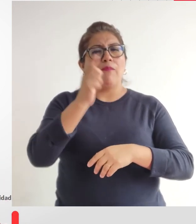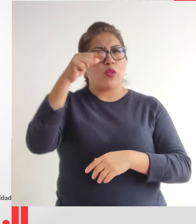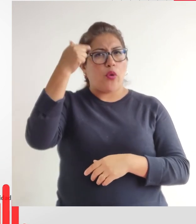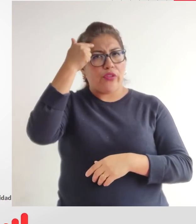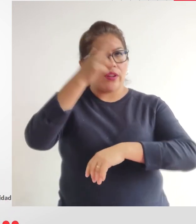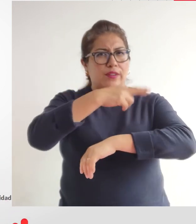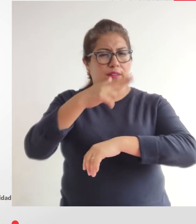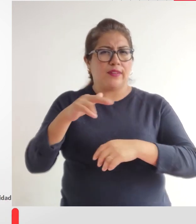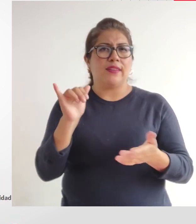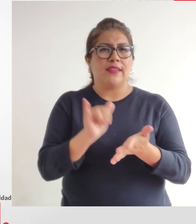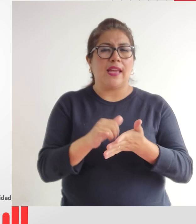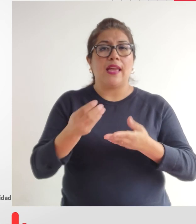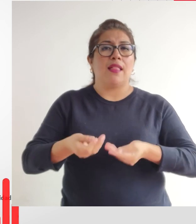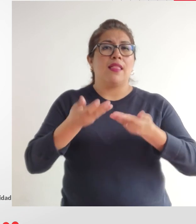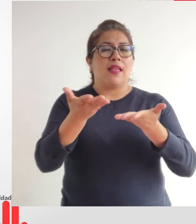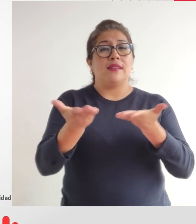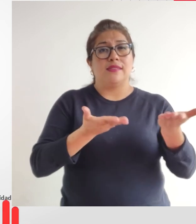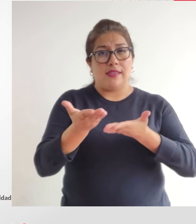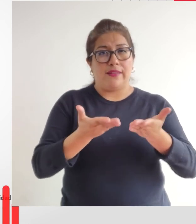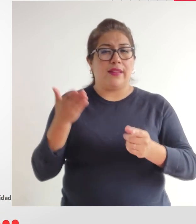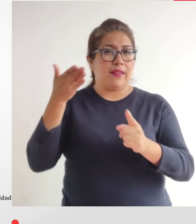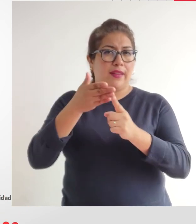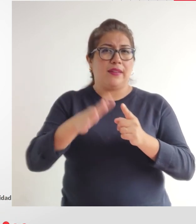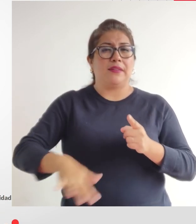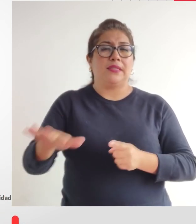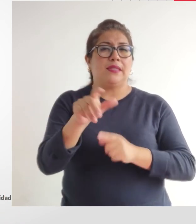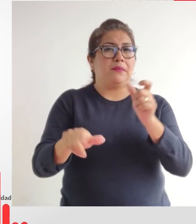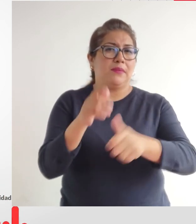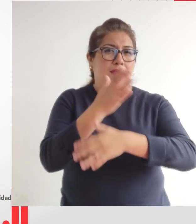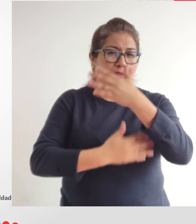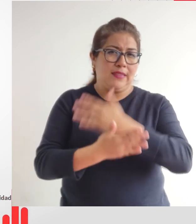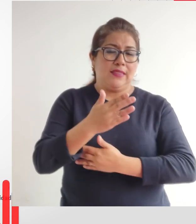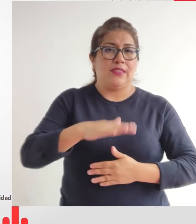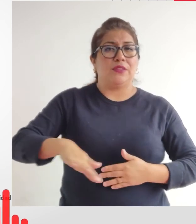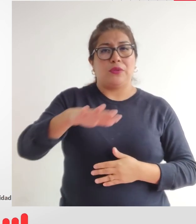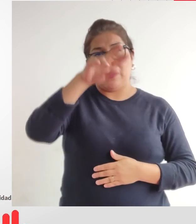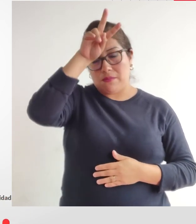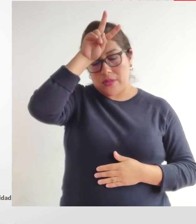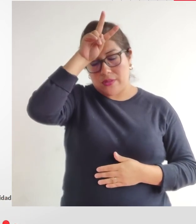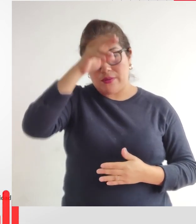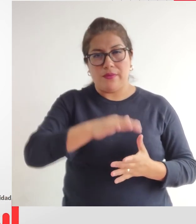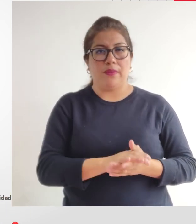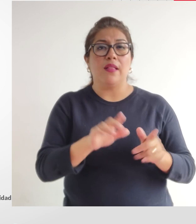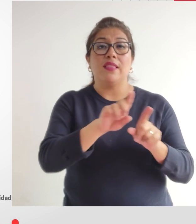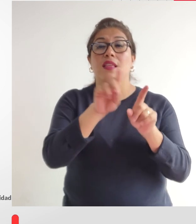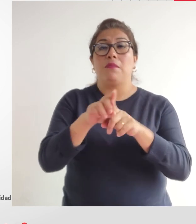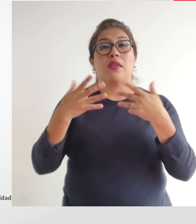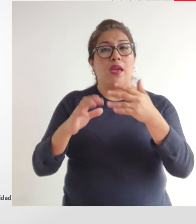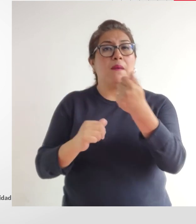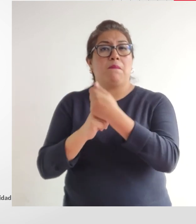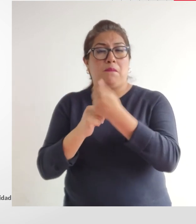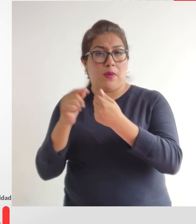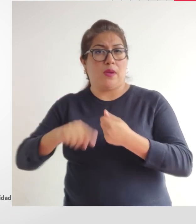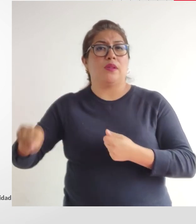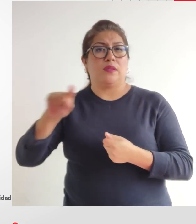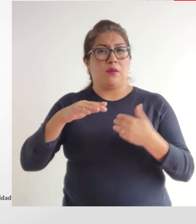son los que tienen que prestar los servicios directamente a las personas con discapacidad a nivel nacional y hemos también colaborado con